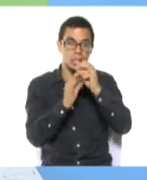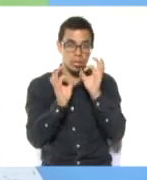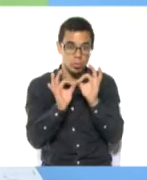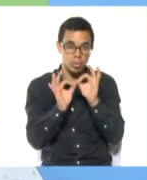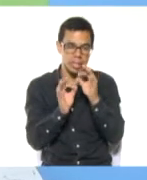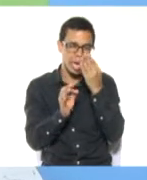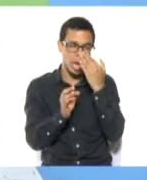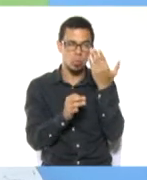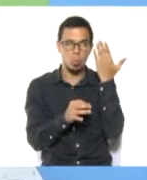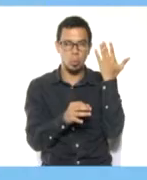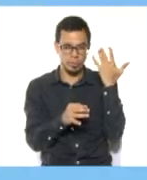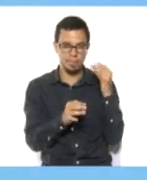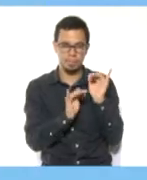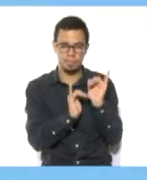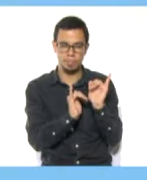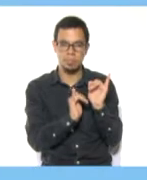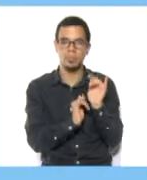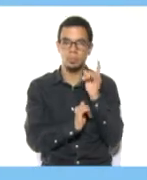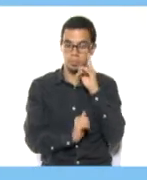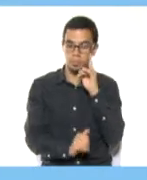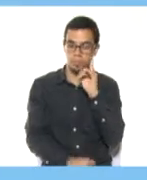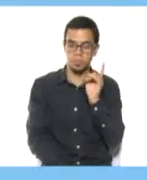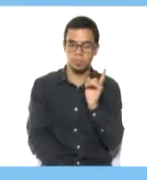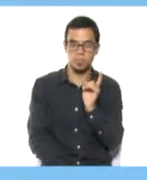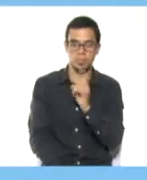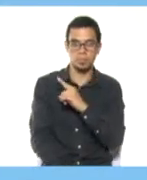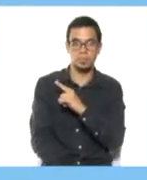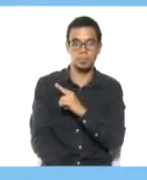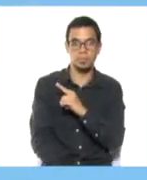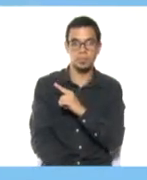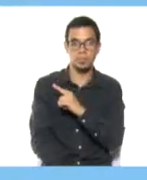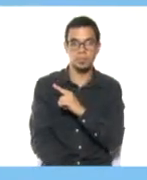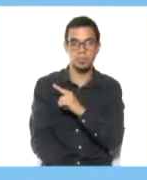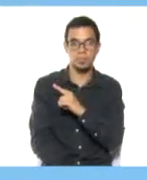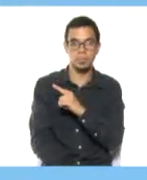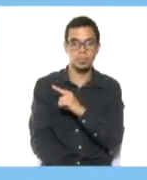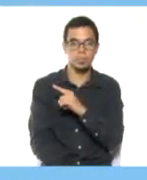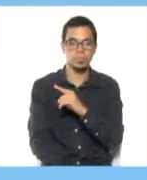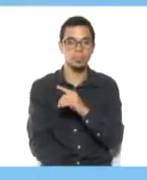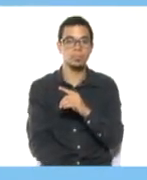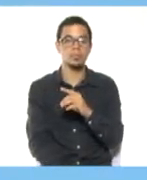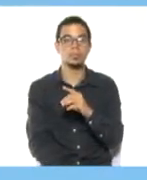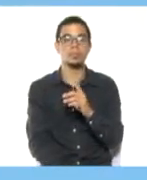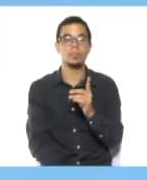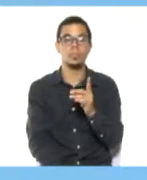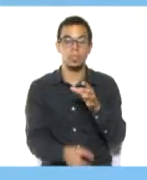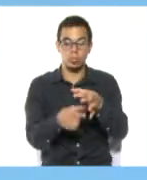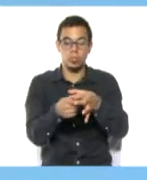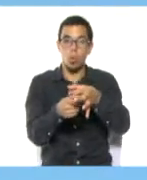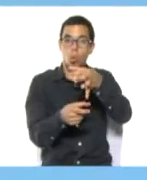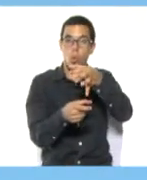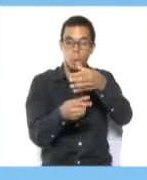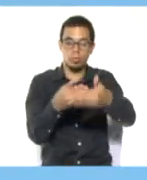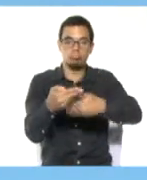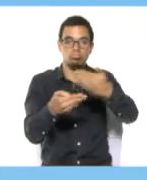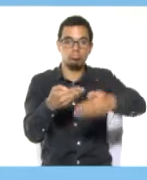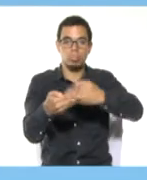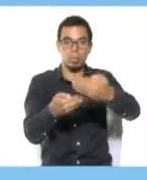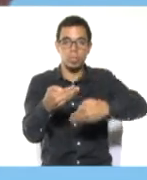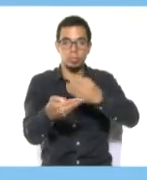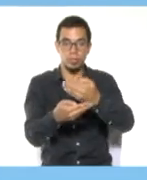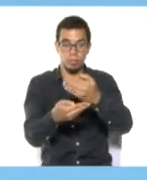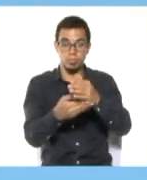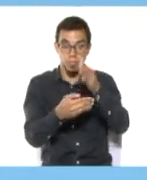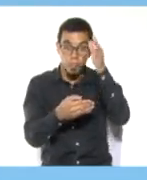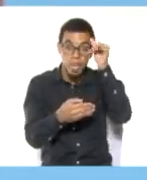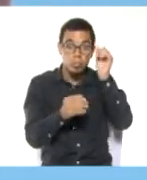Como este que lo traje aquí el día de hoy. Le hice un pachequito. ¿Con qué lo hice? Con un cono de papel higiénico.